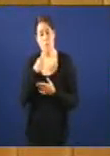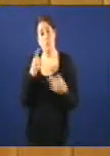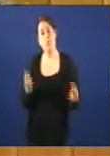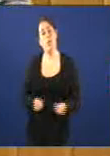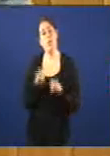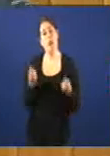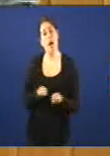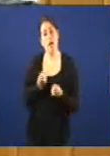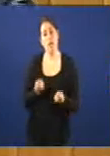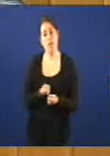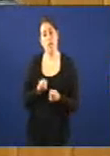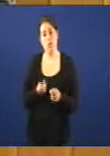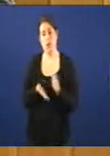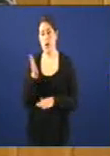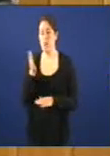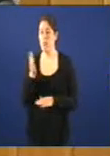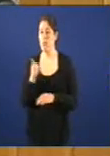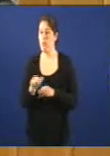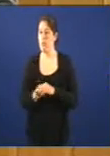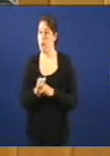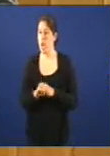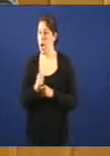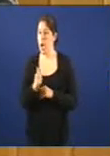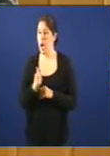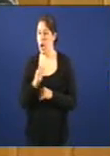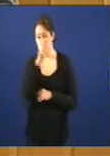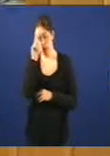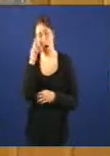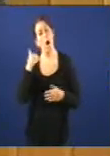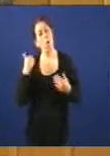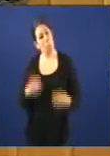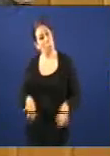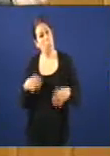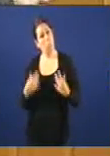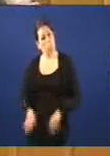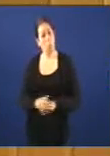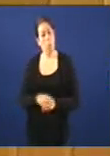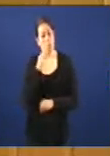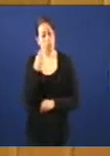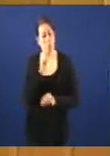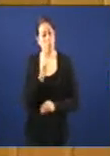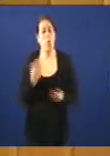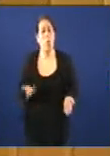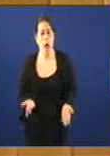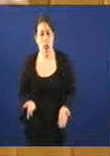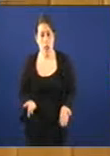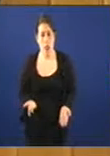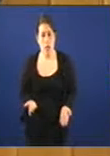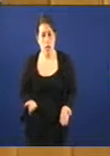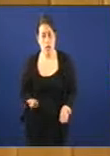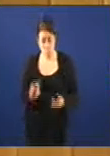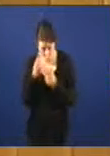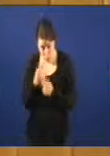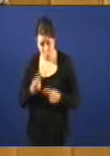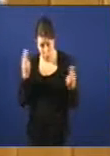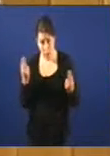foron a unha feira en Madrid manda truc pero cal é o seu compromiso cal é o compromiso da empresa poñer publicidade